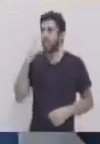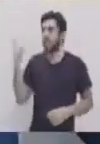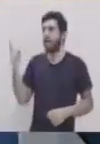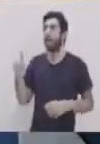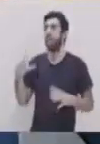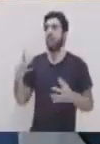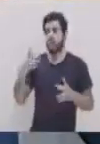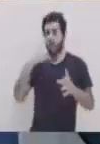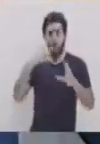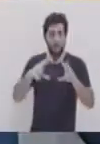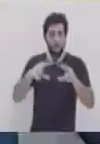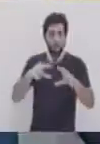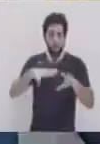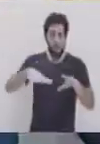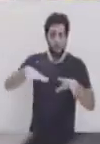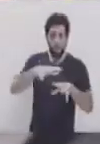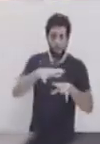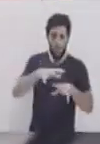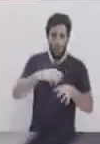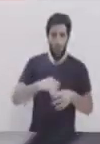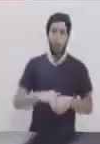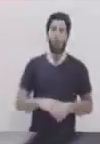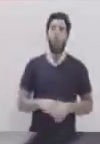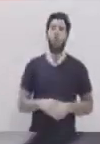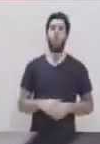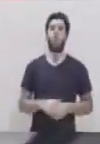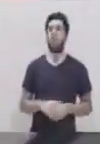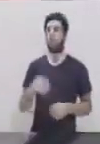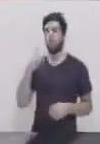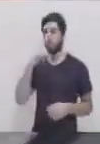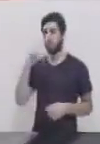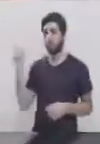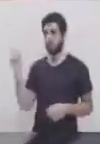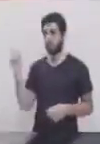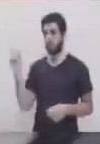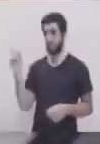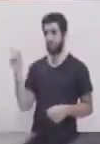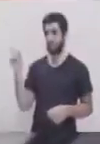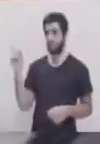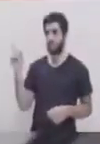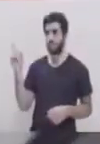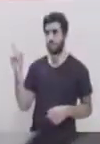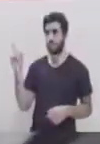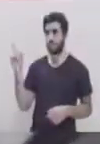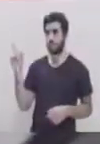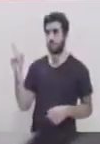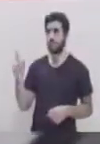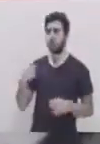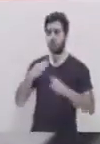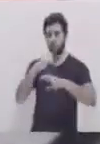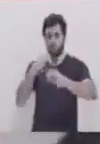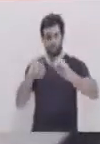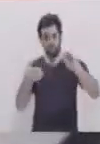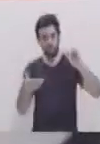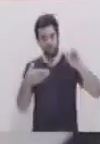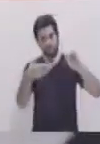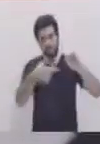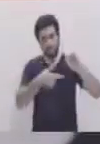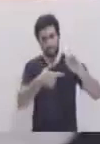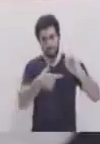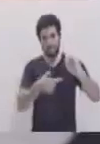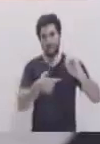mayormente el corazón, de pericardio, en medio miocardio